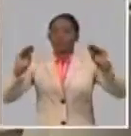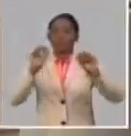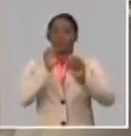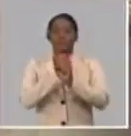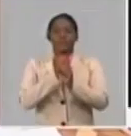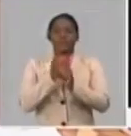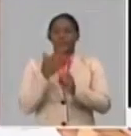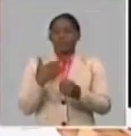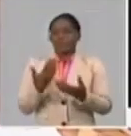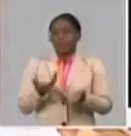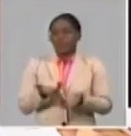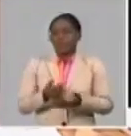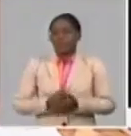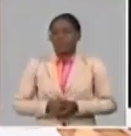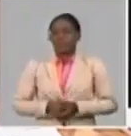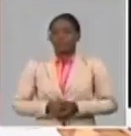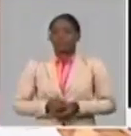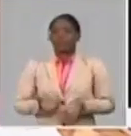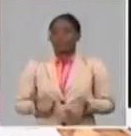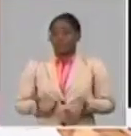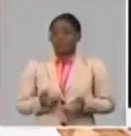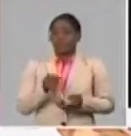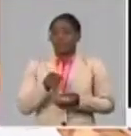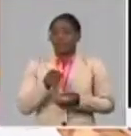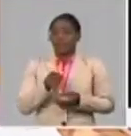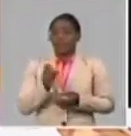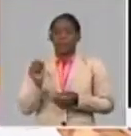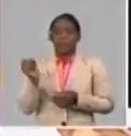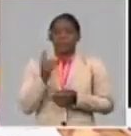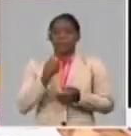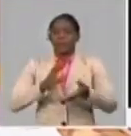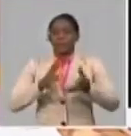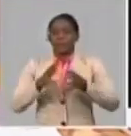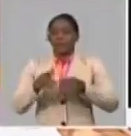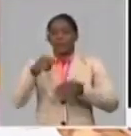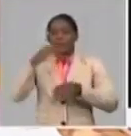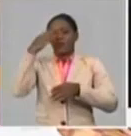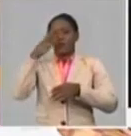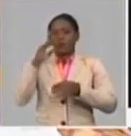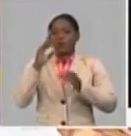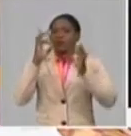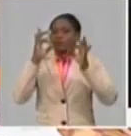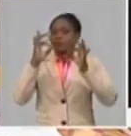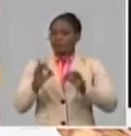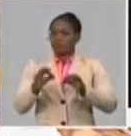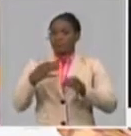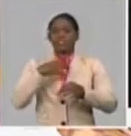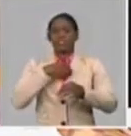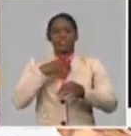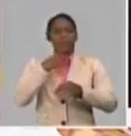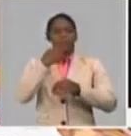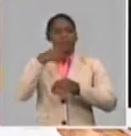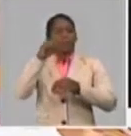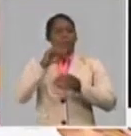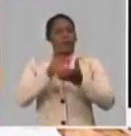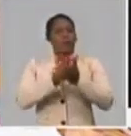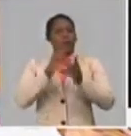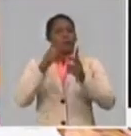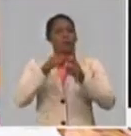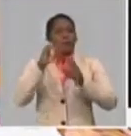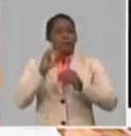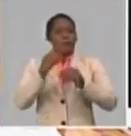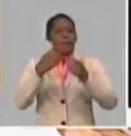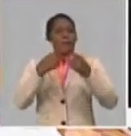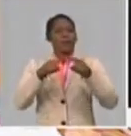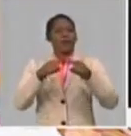Claro, yo creo que esa es una primera definición. En Cuba habrá conmemoración del primero de mayo, pero la